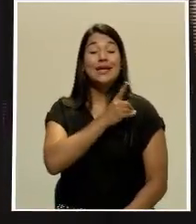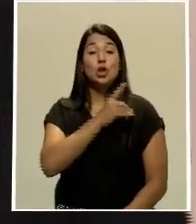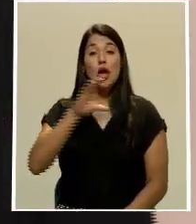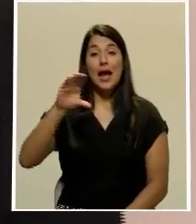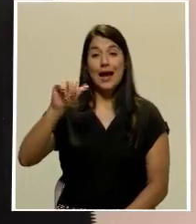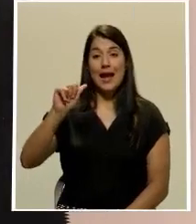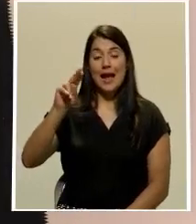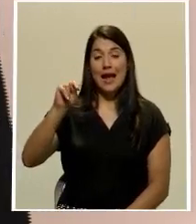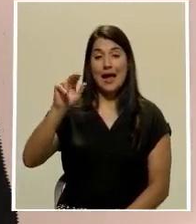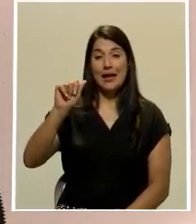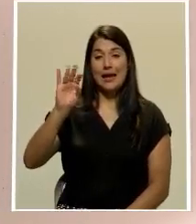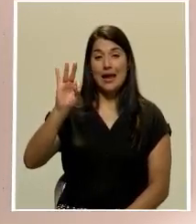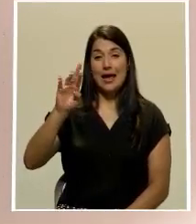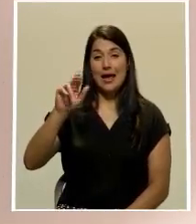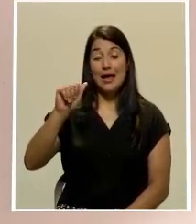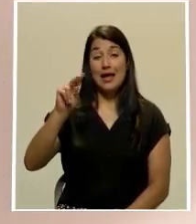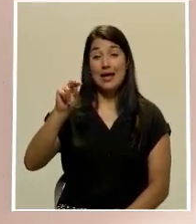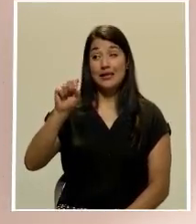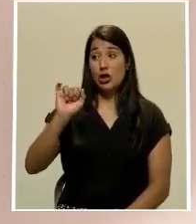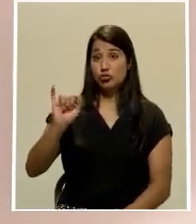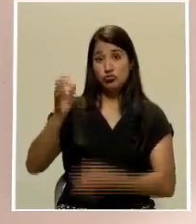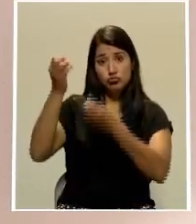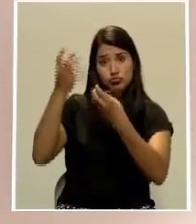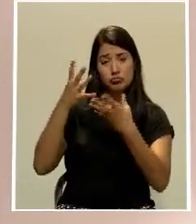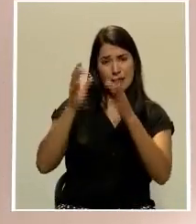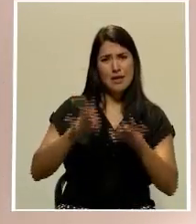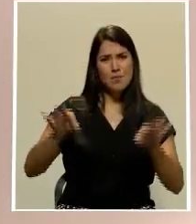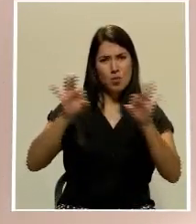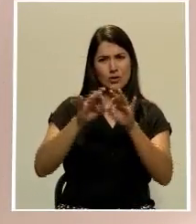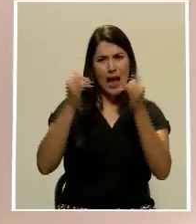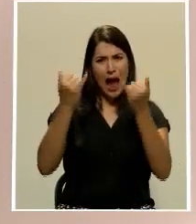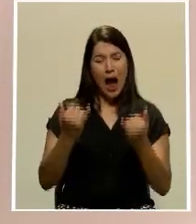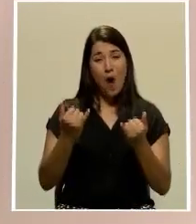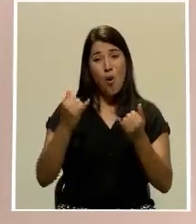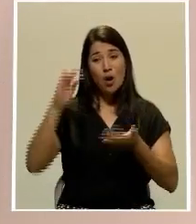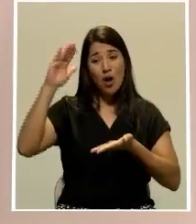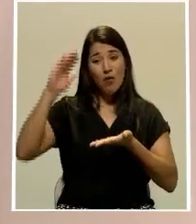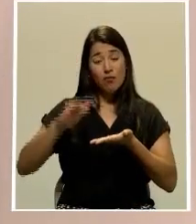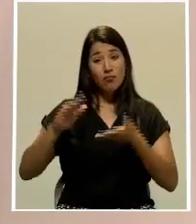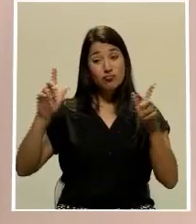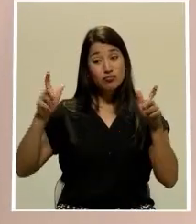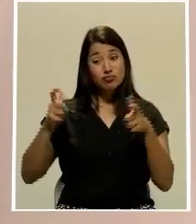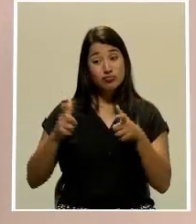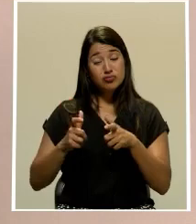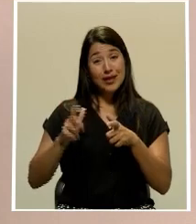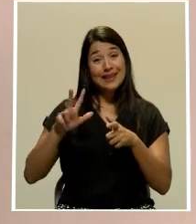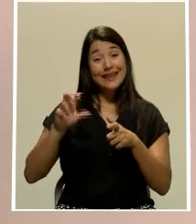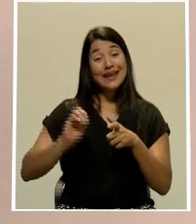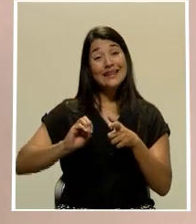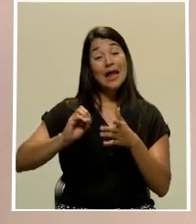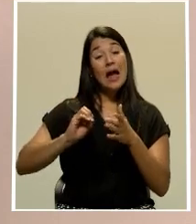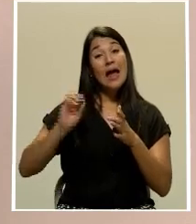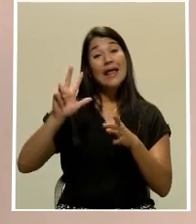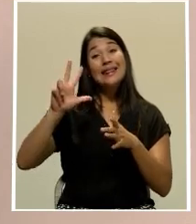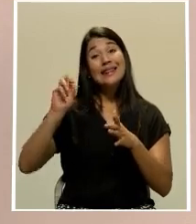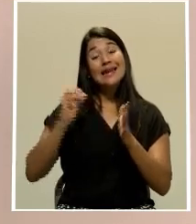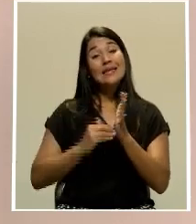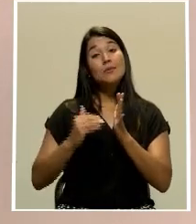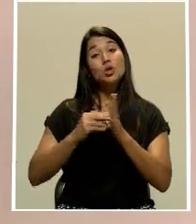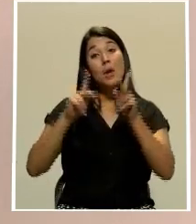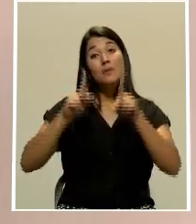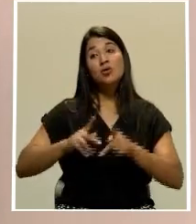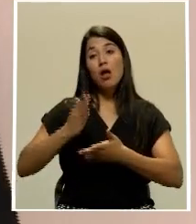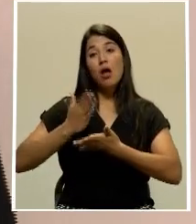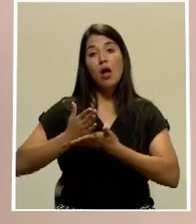Un dato importante que nos daba sobre esa disminución de 30 millones de personas que dejaron de utilizar el servicio de